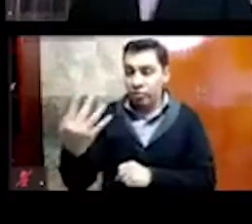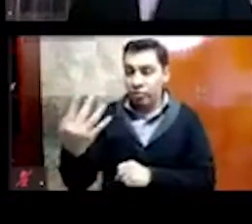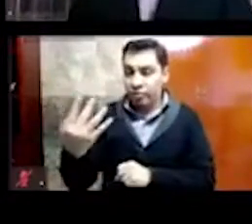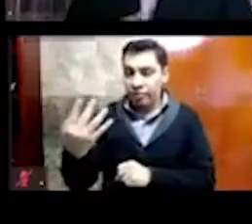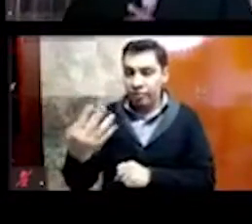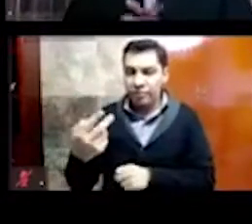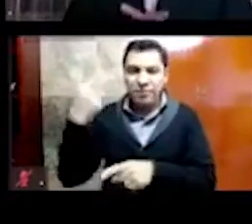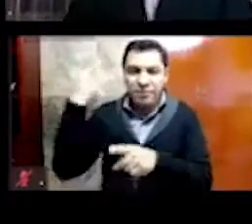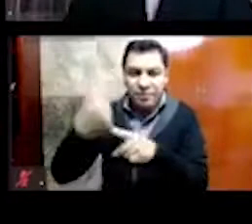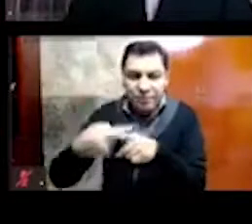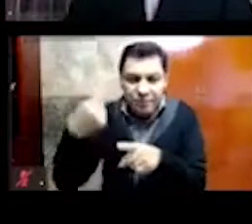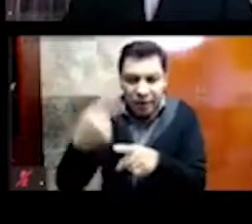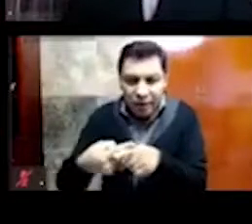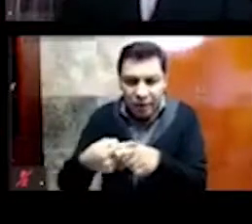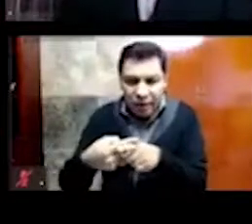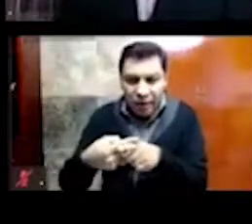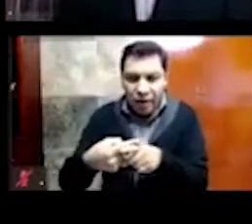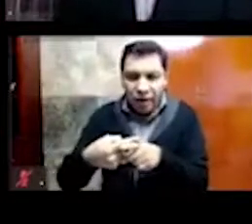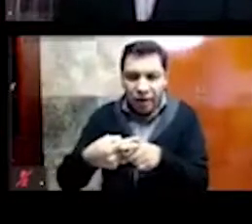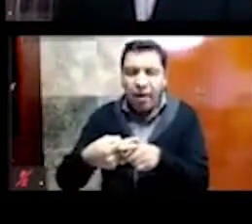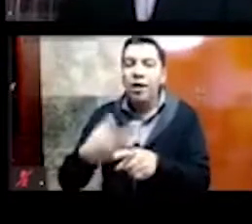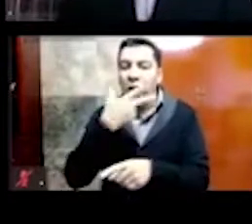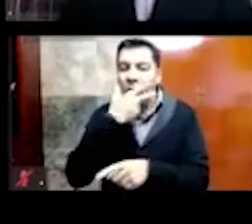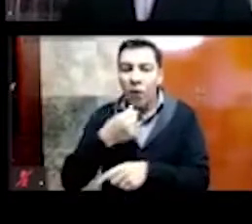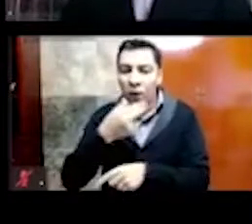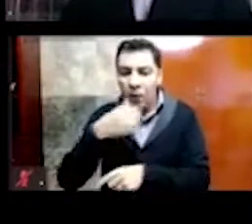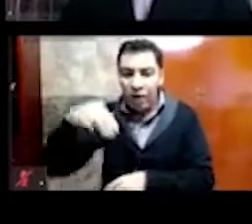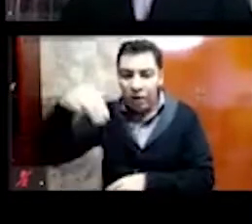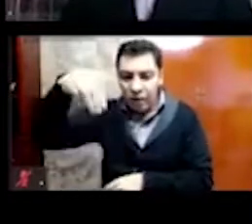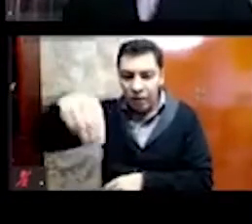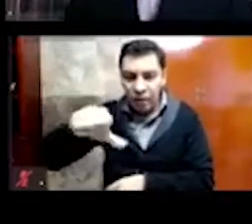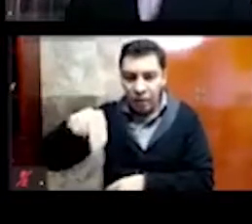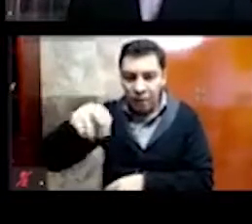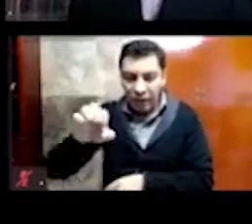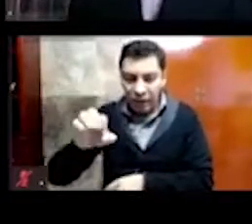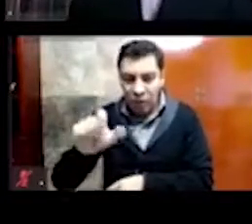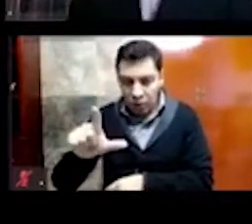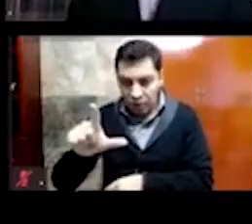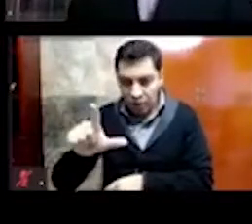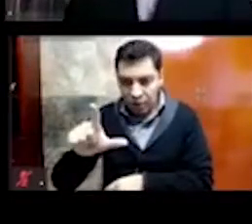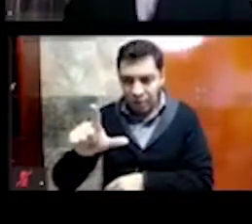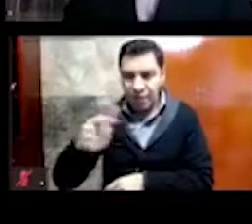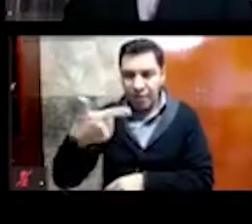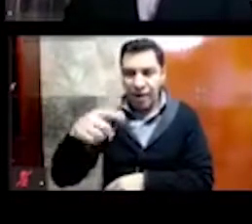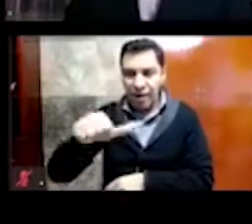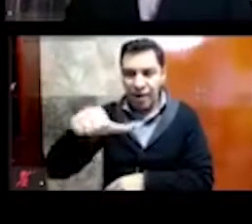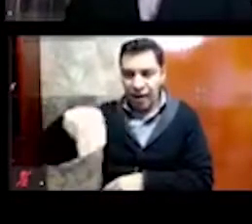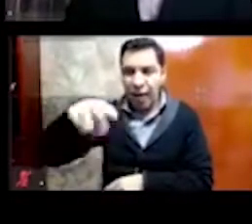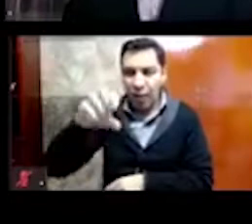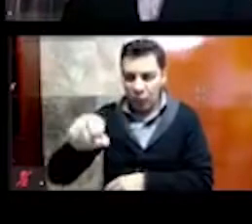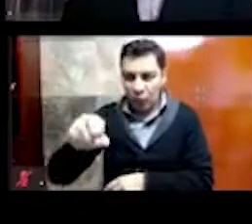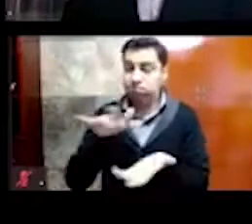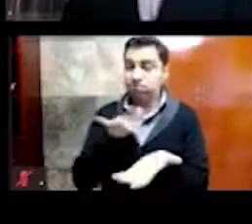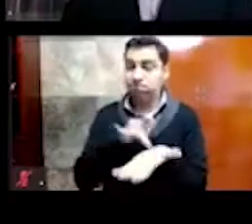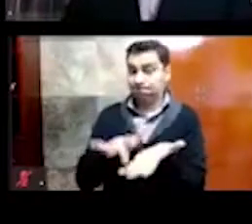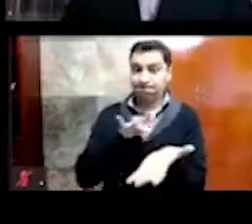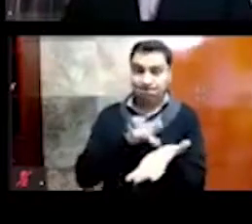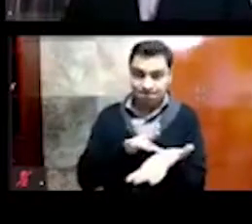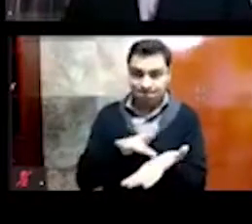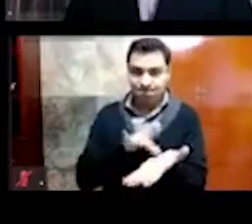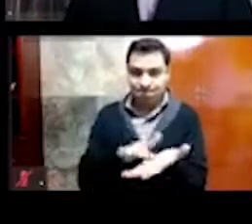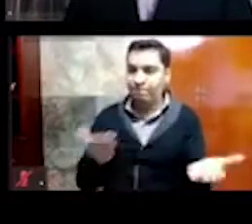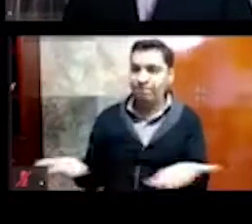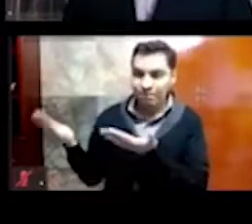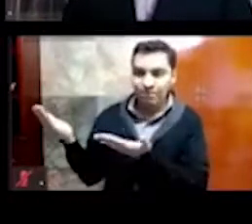pues, este arqueólogo, pues, este, que mucho aportó a la arqueología y a la antropología en